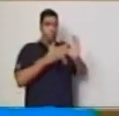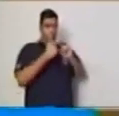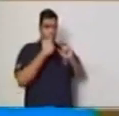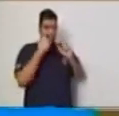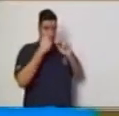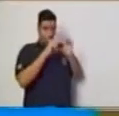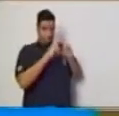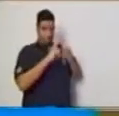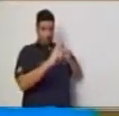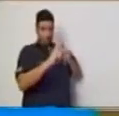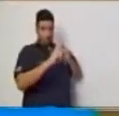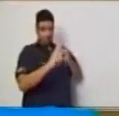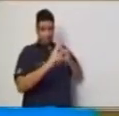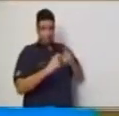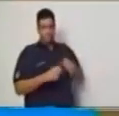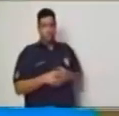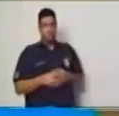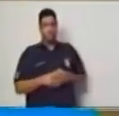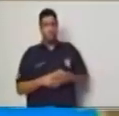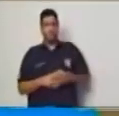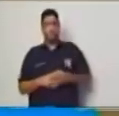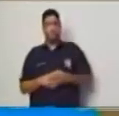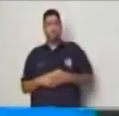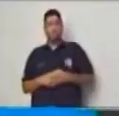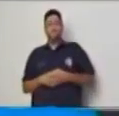el material